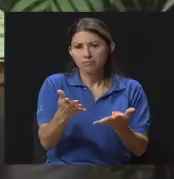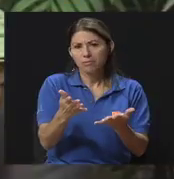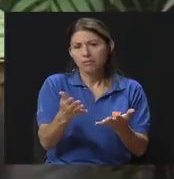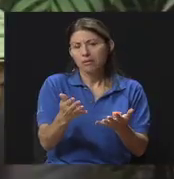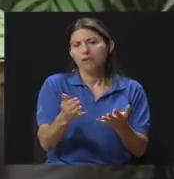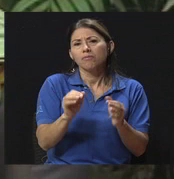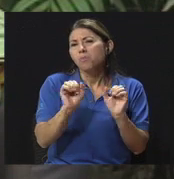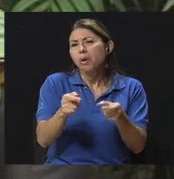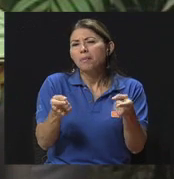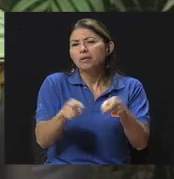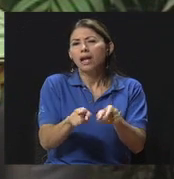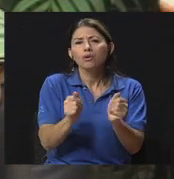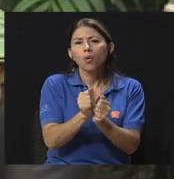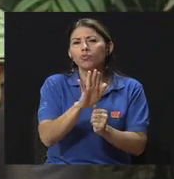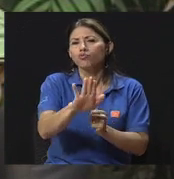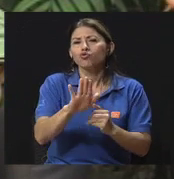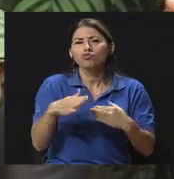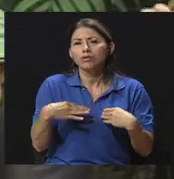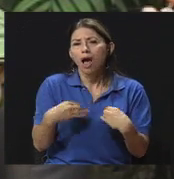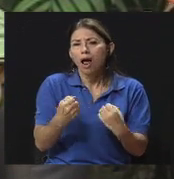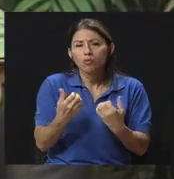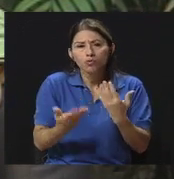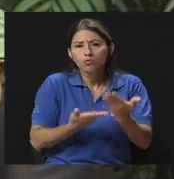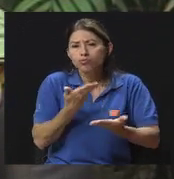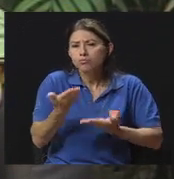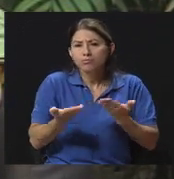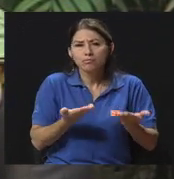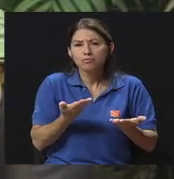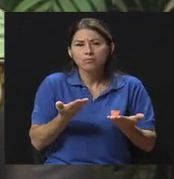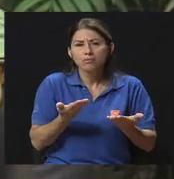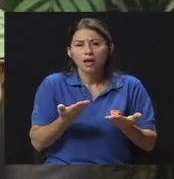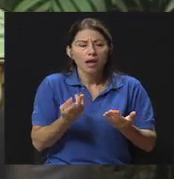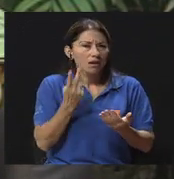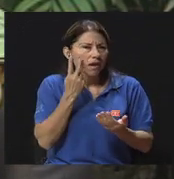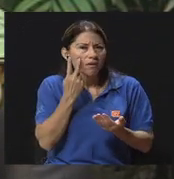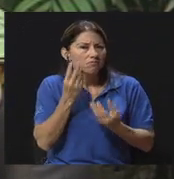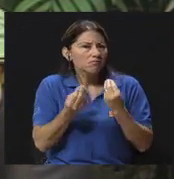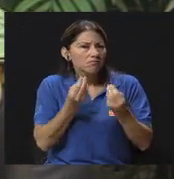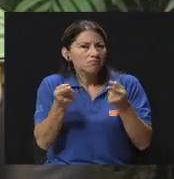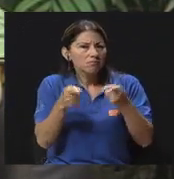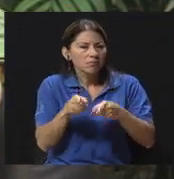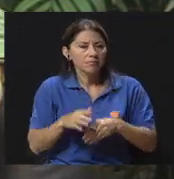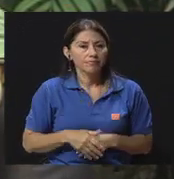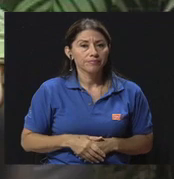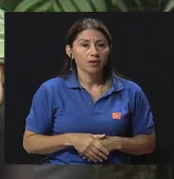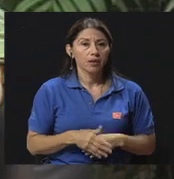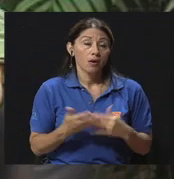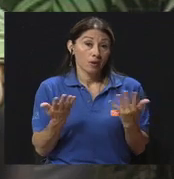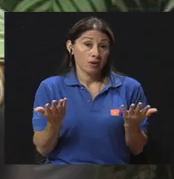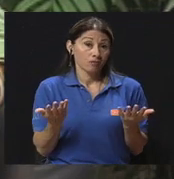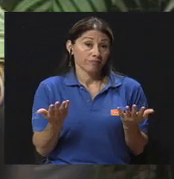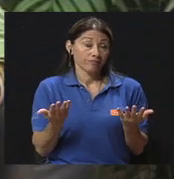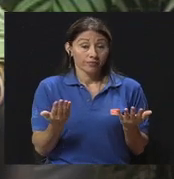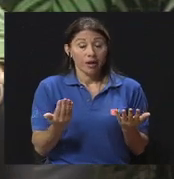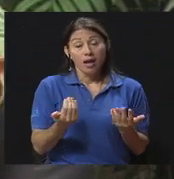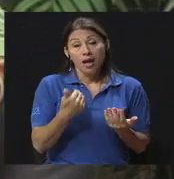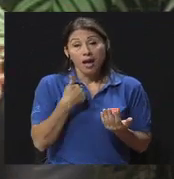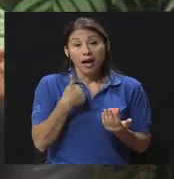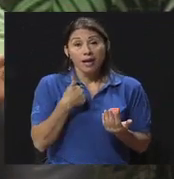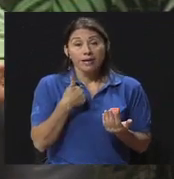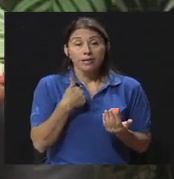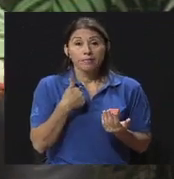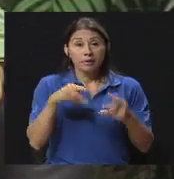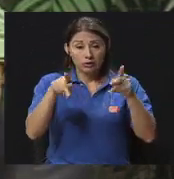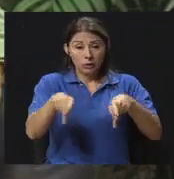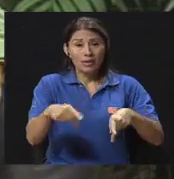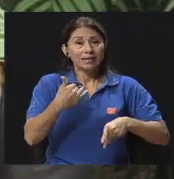de esa persona? ¿Qué es lo que normalmente se ve, se ventila? Bueno, tenemos comportamientos que empiezan a ser